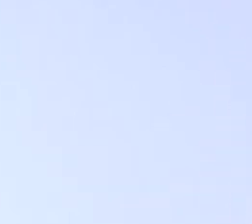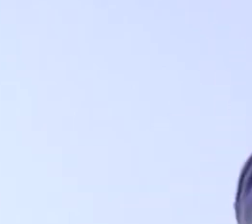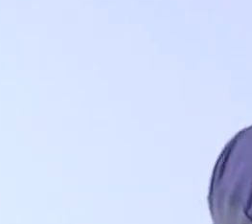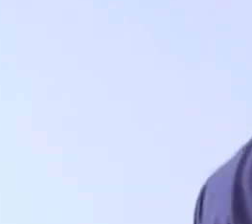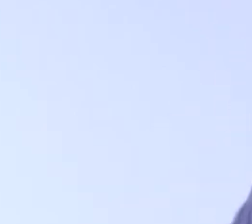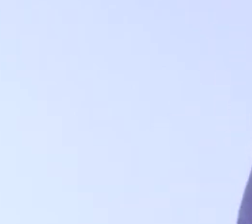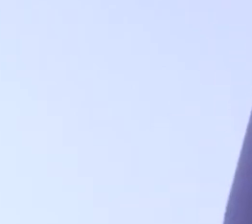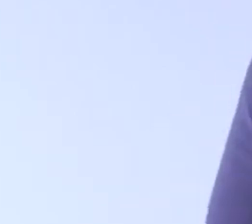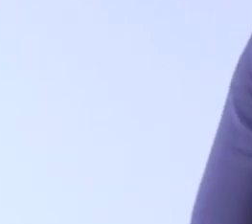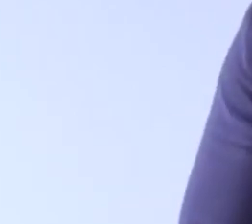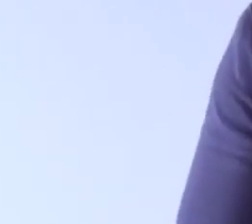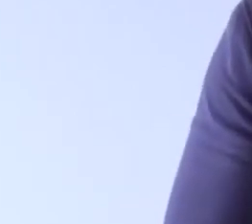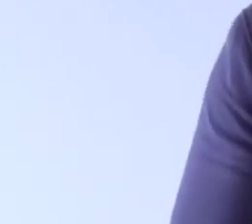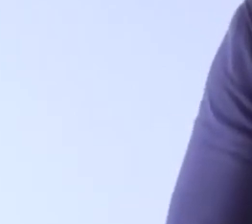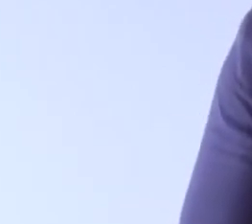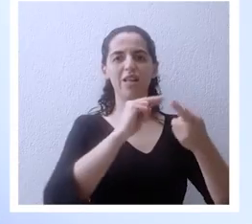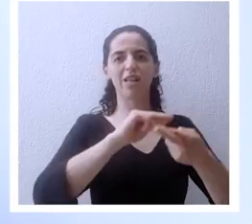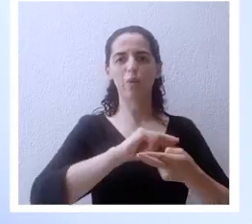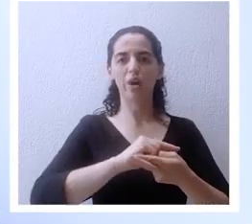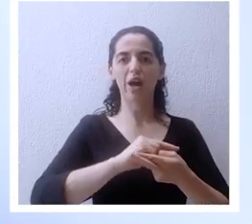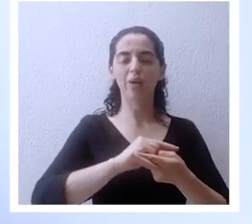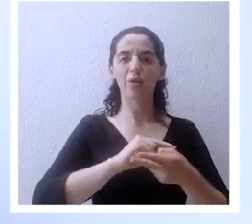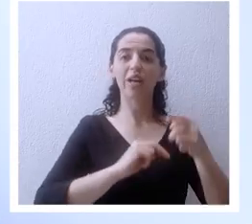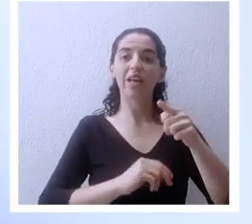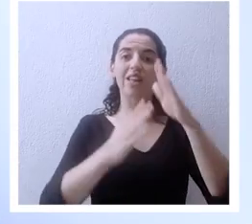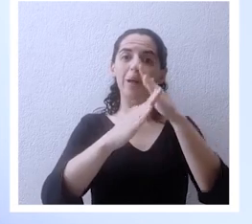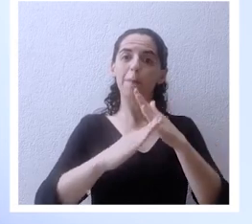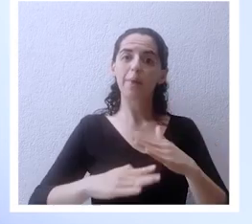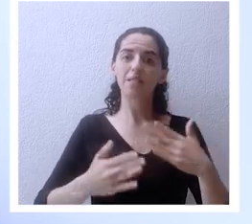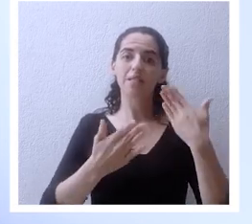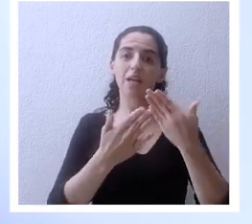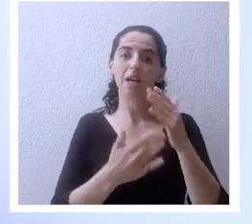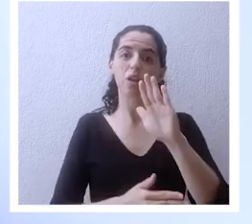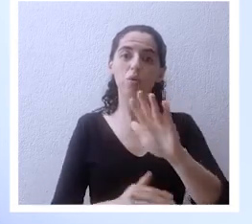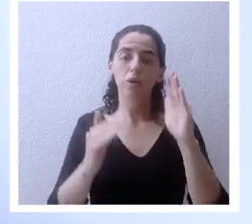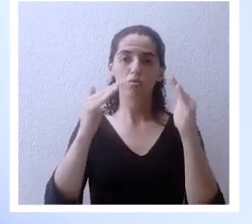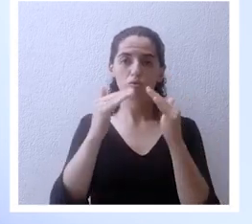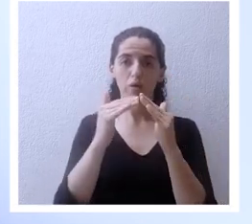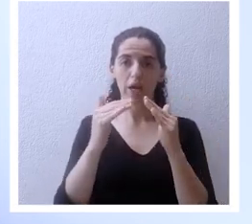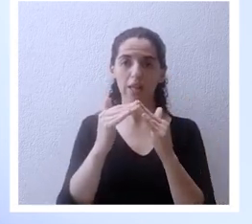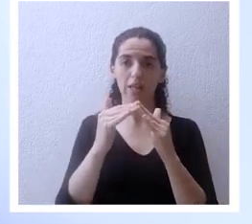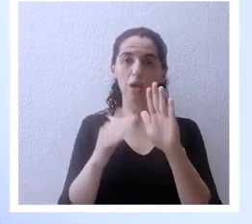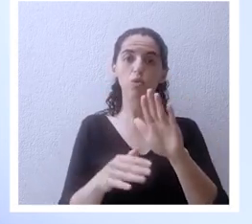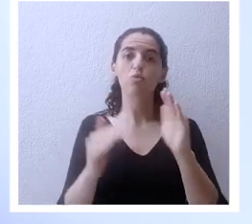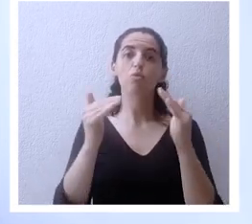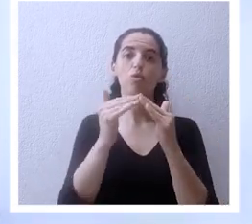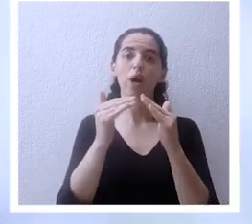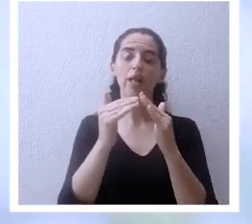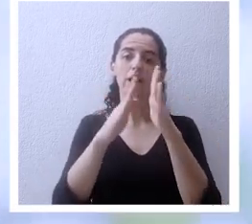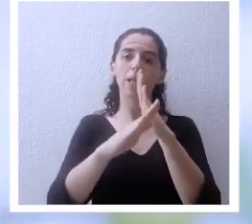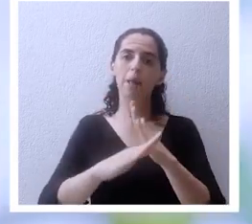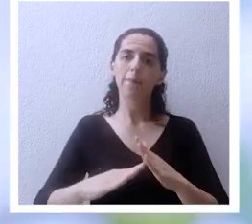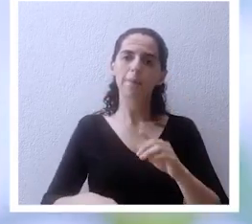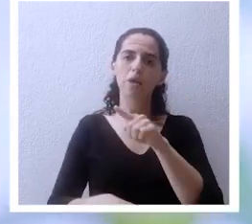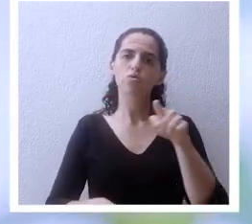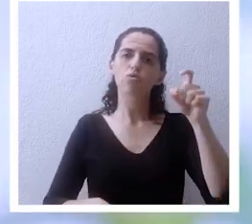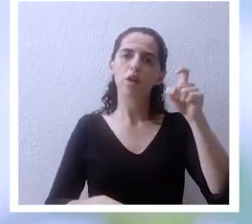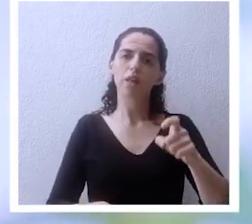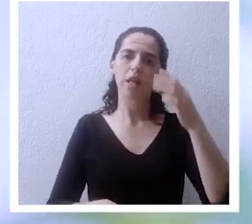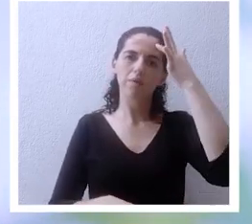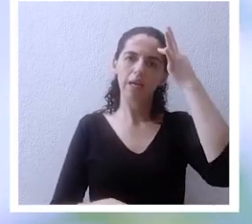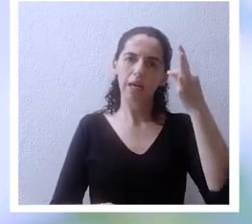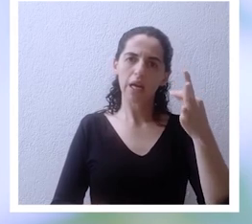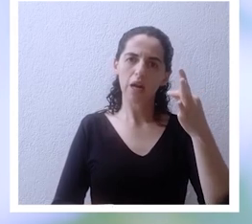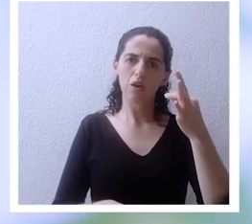también para traer sanidad a los hogares yo creo que tu casa es una casa de paz alguien tiene que creerlo alguien tiene que ponerlo ahí en redes sociales